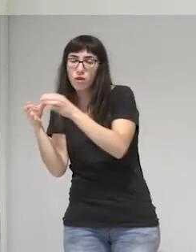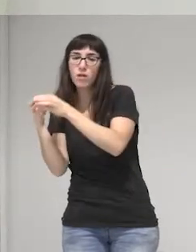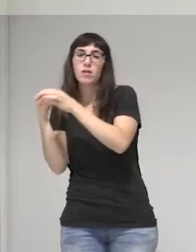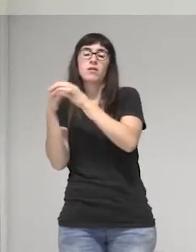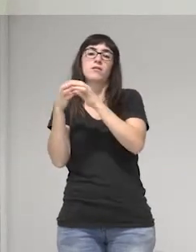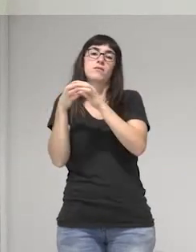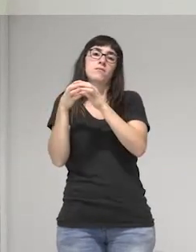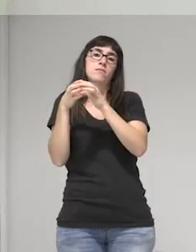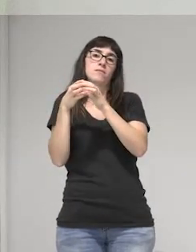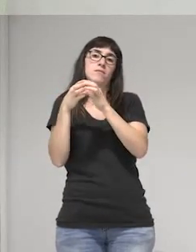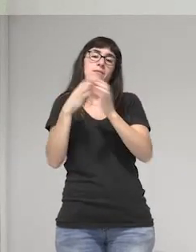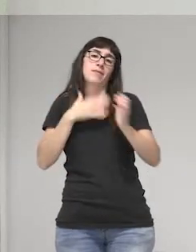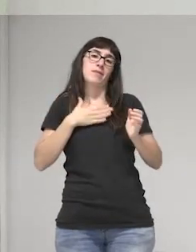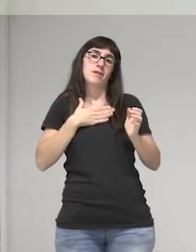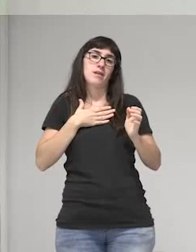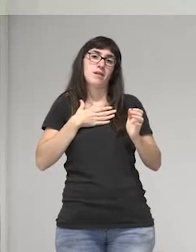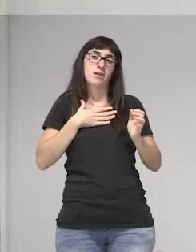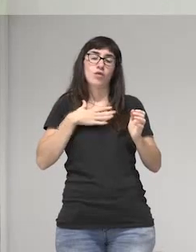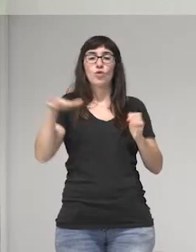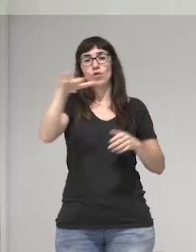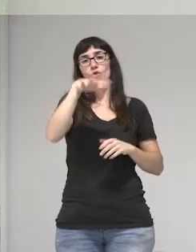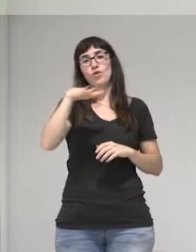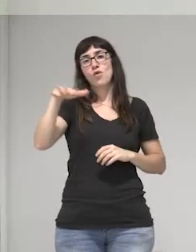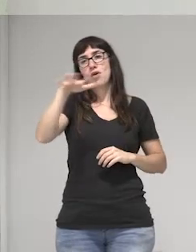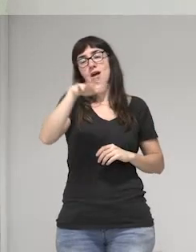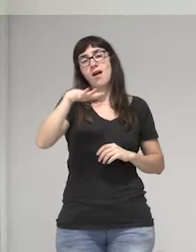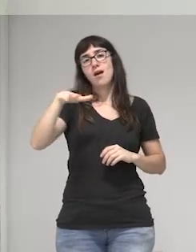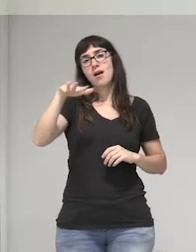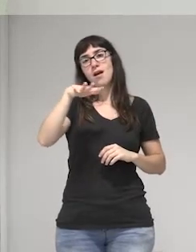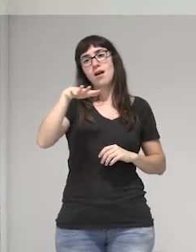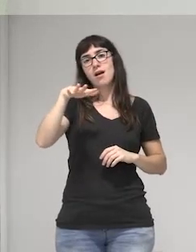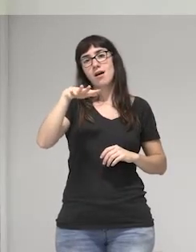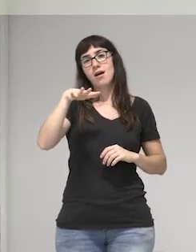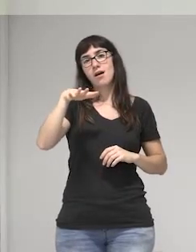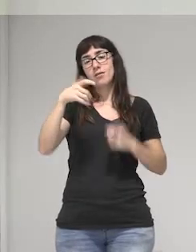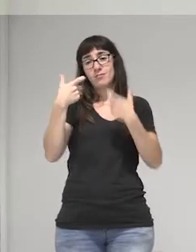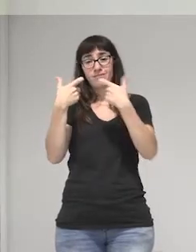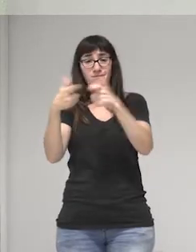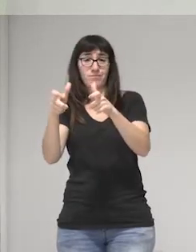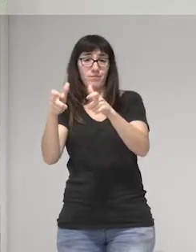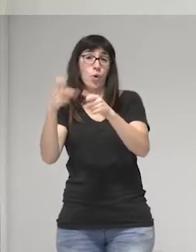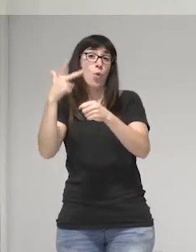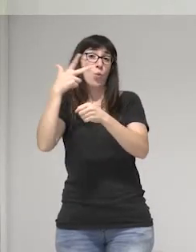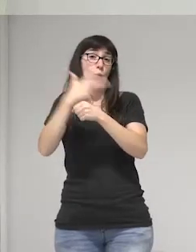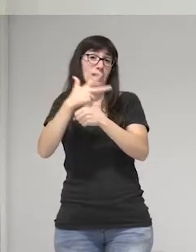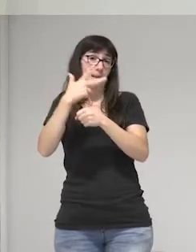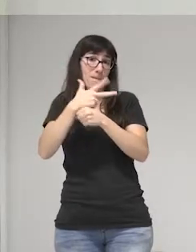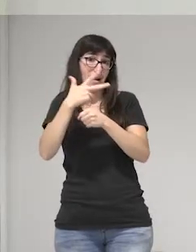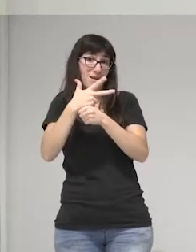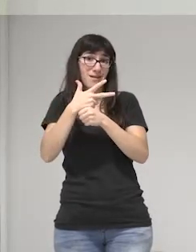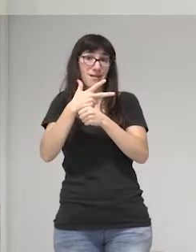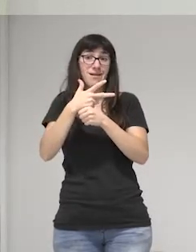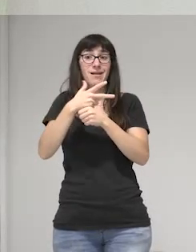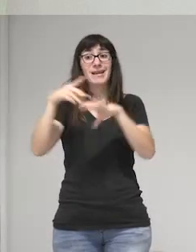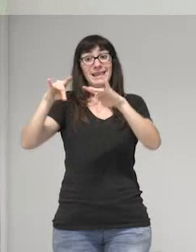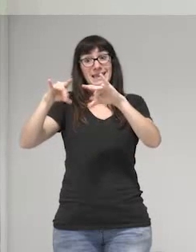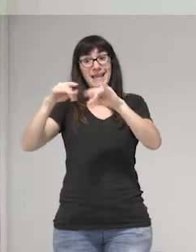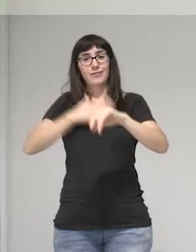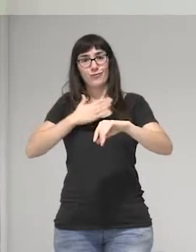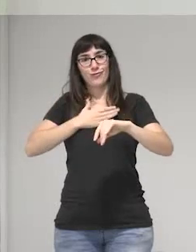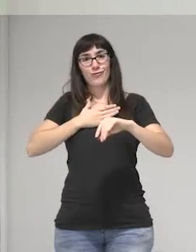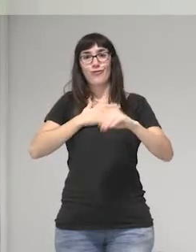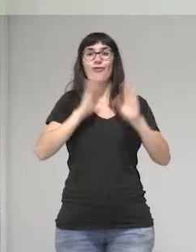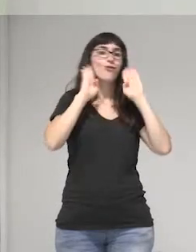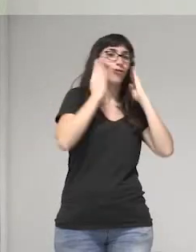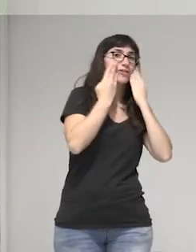territorio, del departamento de Guatemala, que es el territorio que yo represento